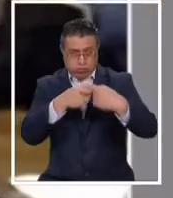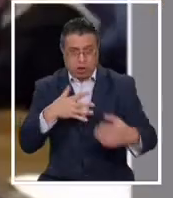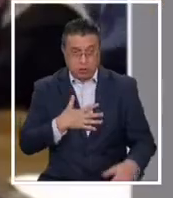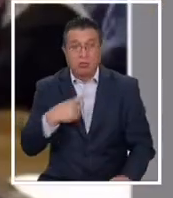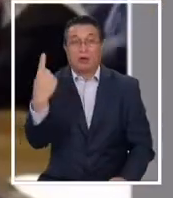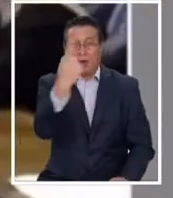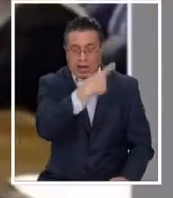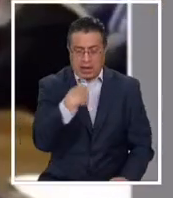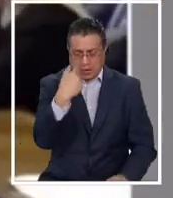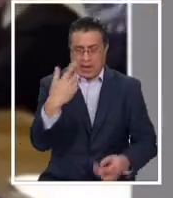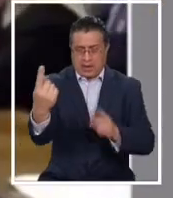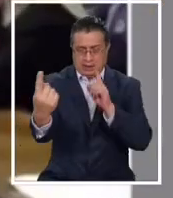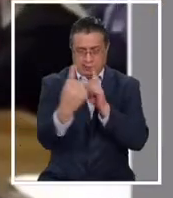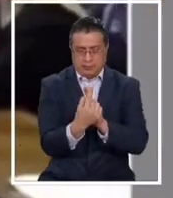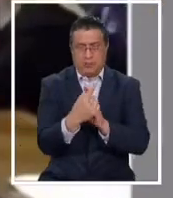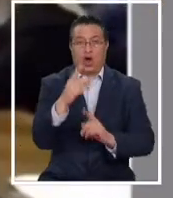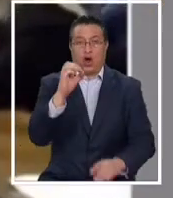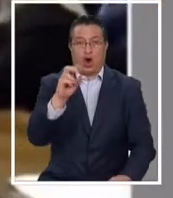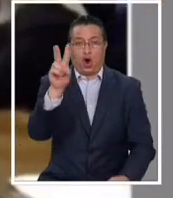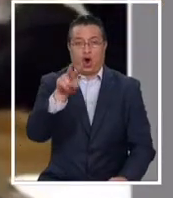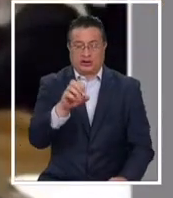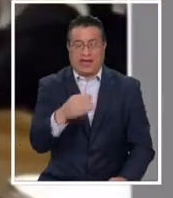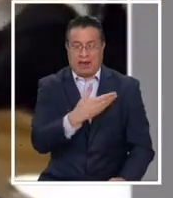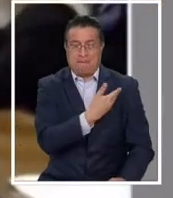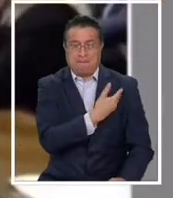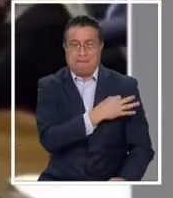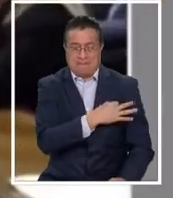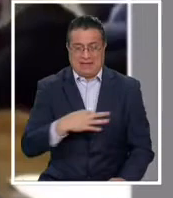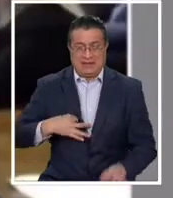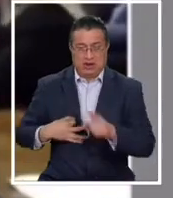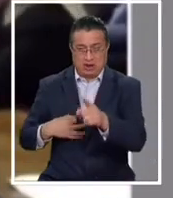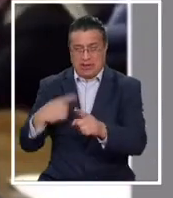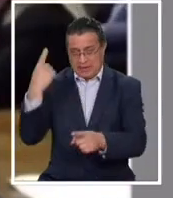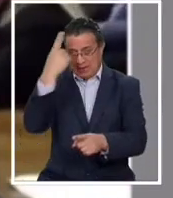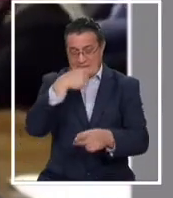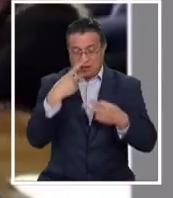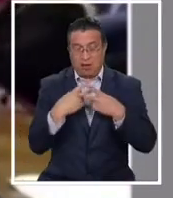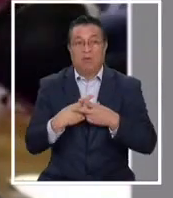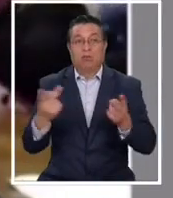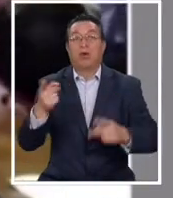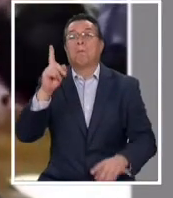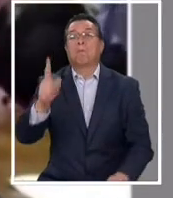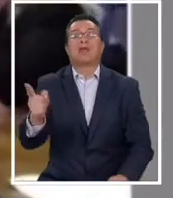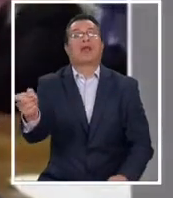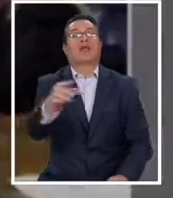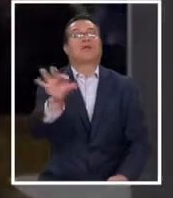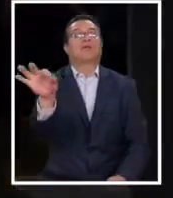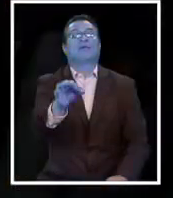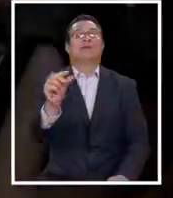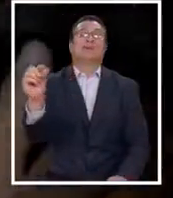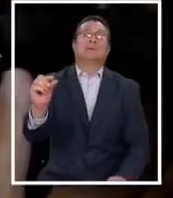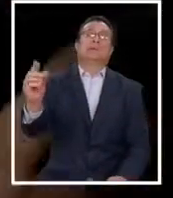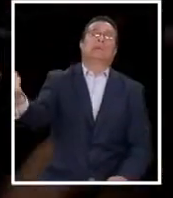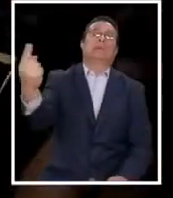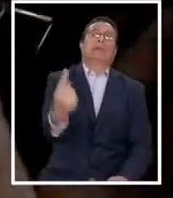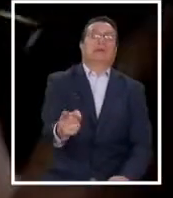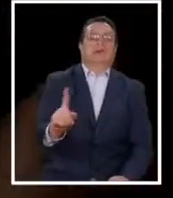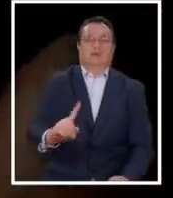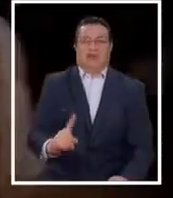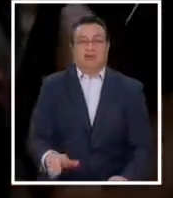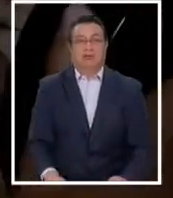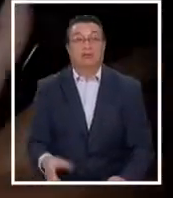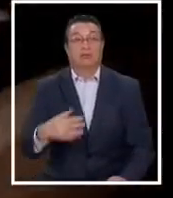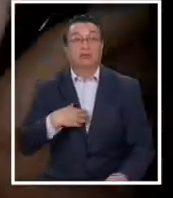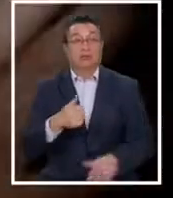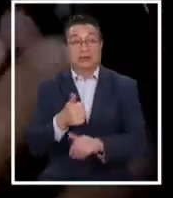menos que venga a dar la cara el ministro Osa a decirle él, con su cara a todo el país, no mandar a un segundón. Nunca me había pasado,